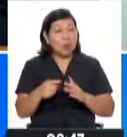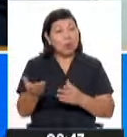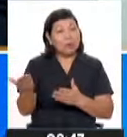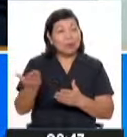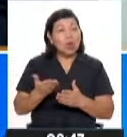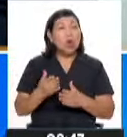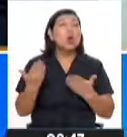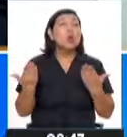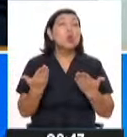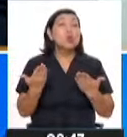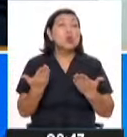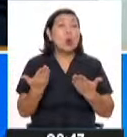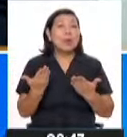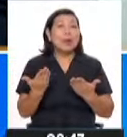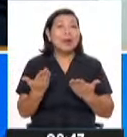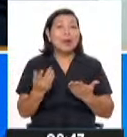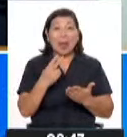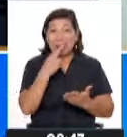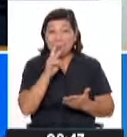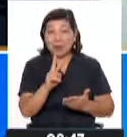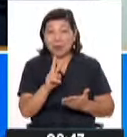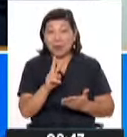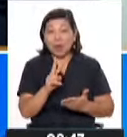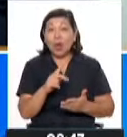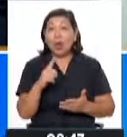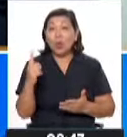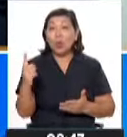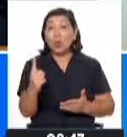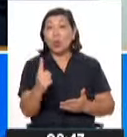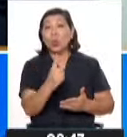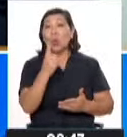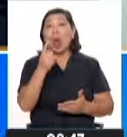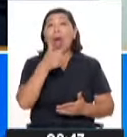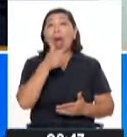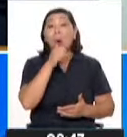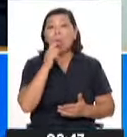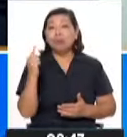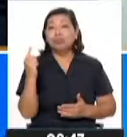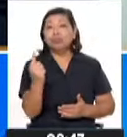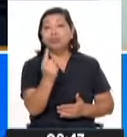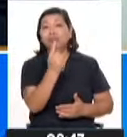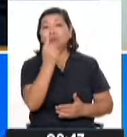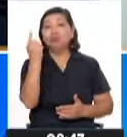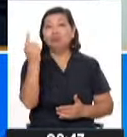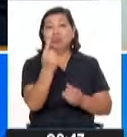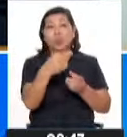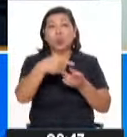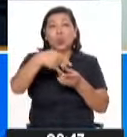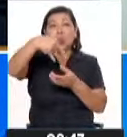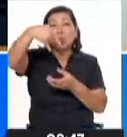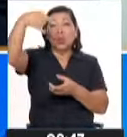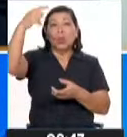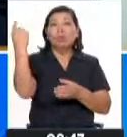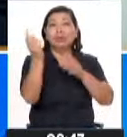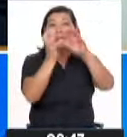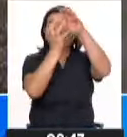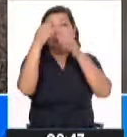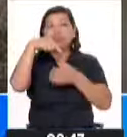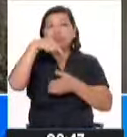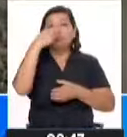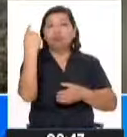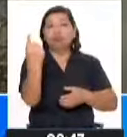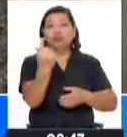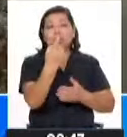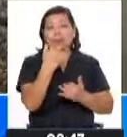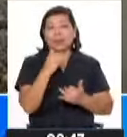nota respecto a este fenómeno conocido como tromba de agua, que, digamos, en lenguaje cotidiano, en algunos sectores o zonas de